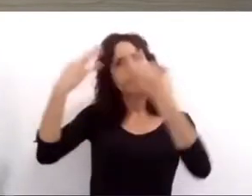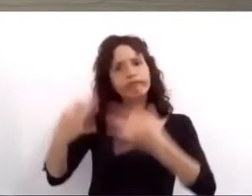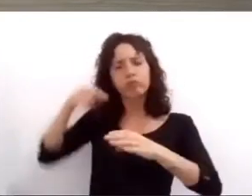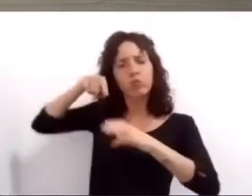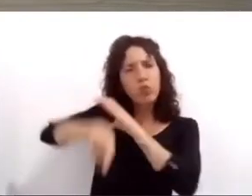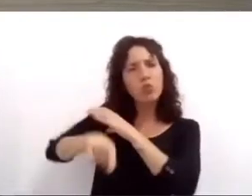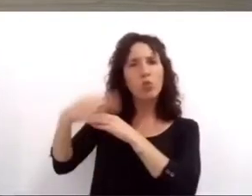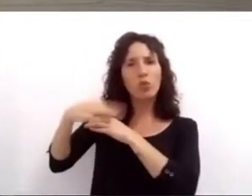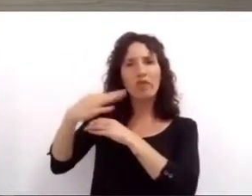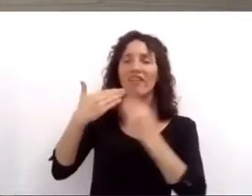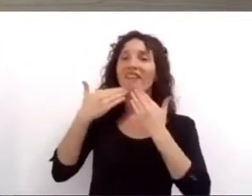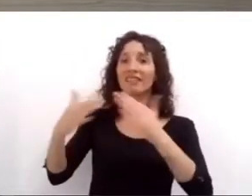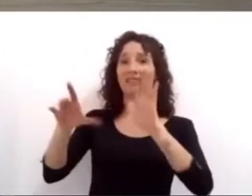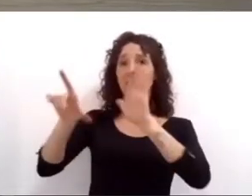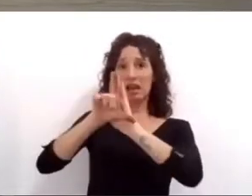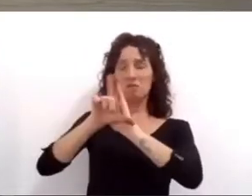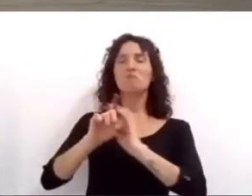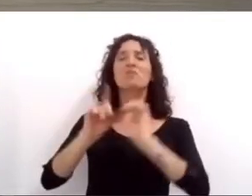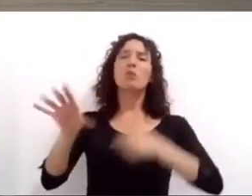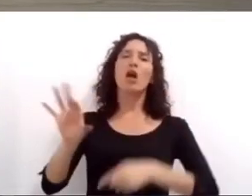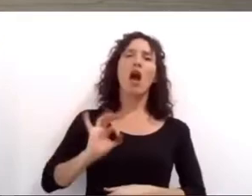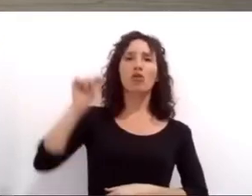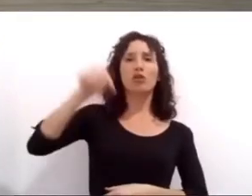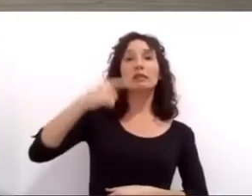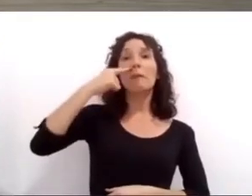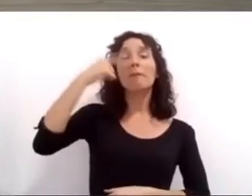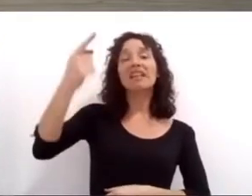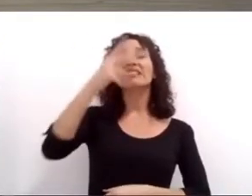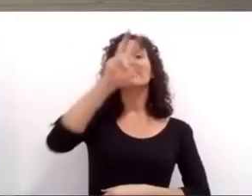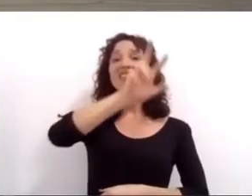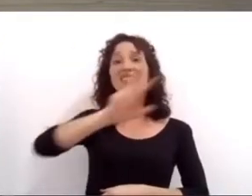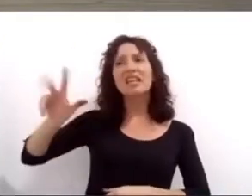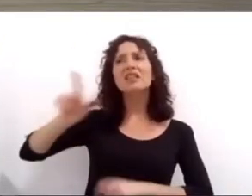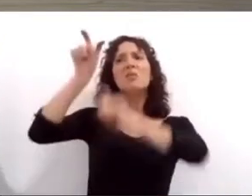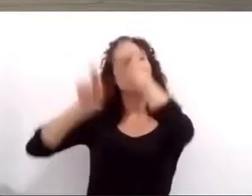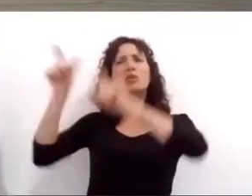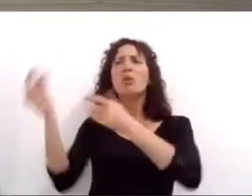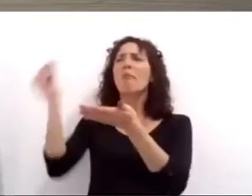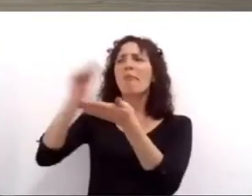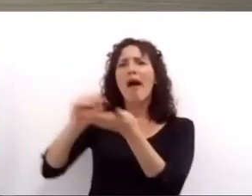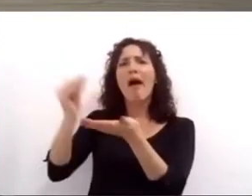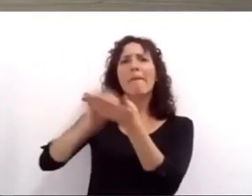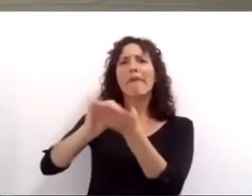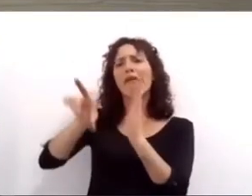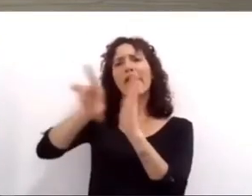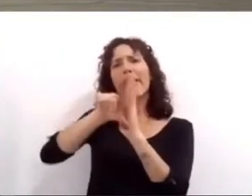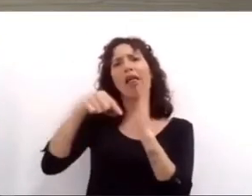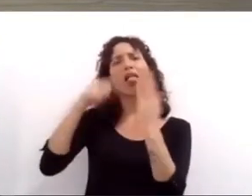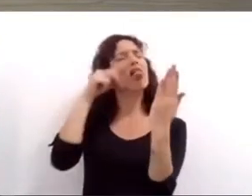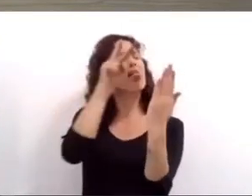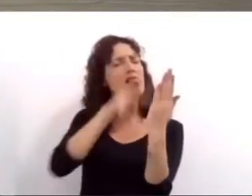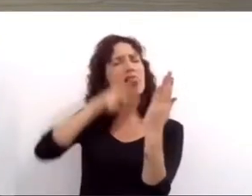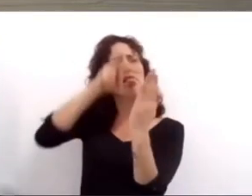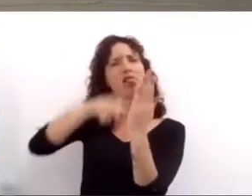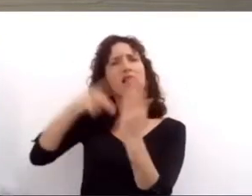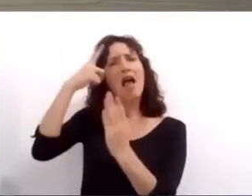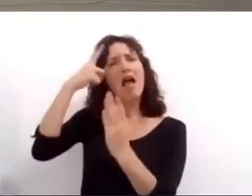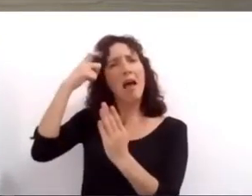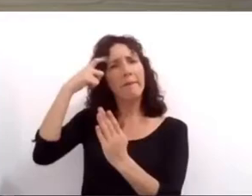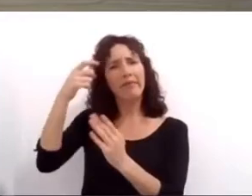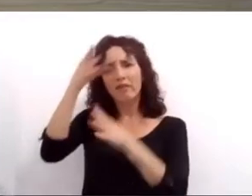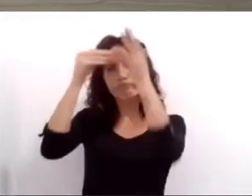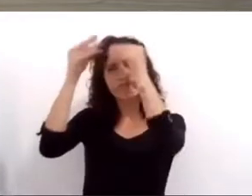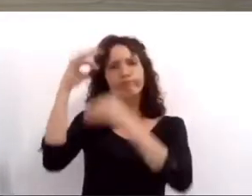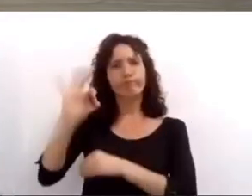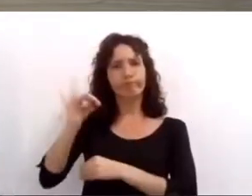y este año se prevé formar mil 300 más garantizamos más derechos implementando la ordenanza de cupo